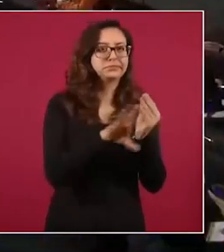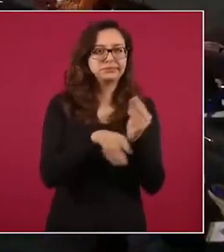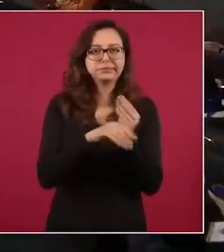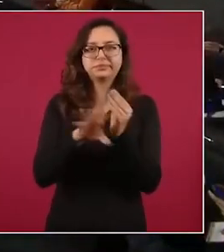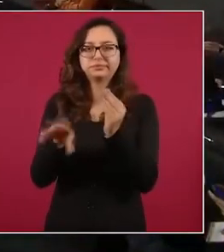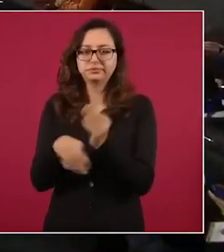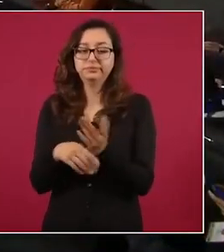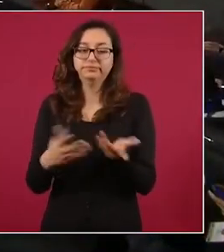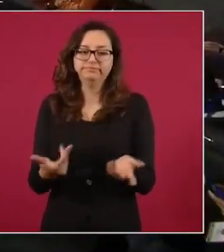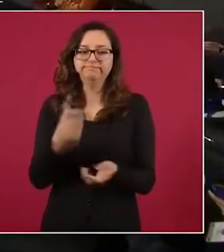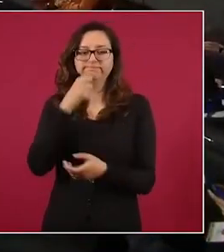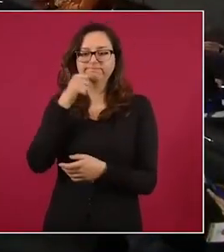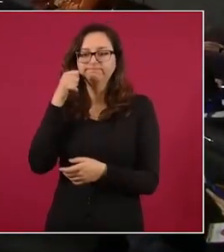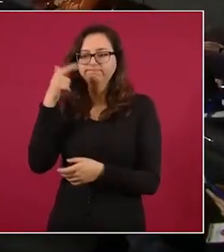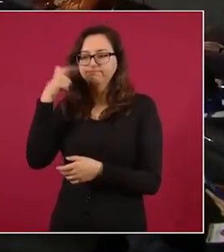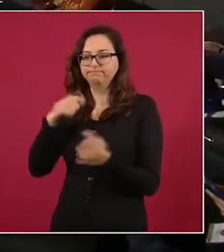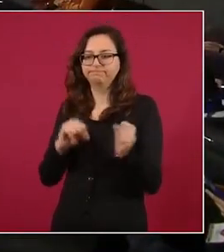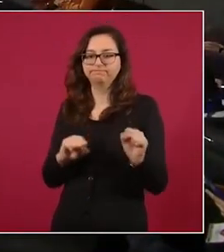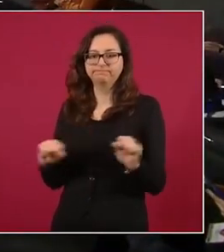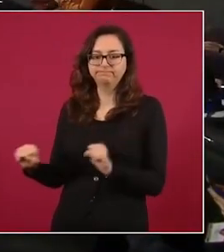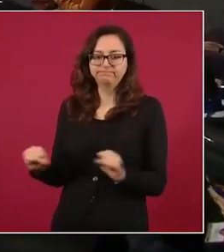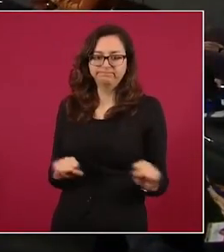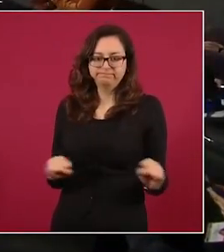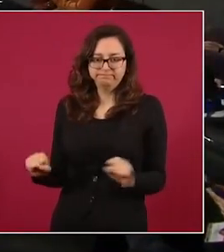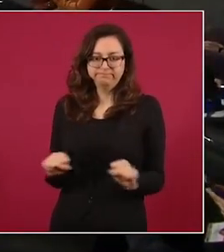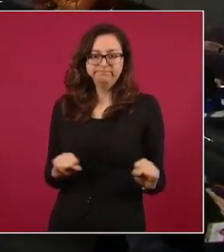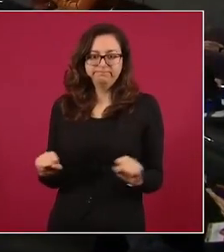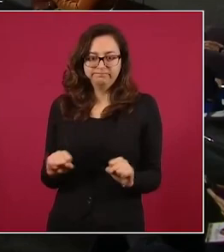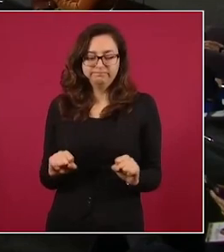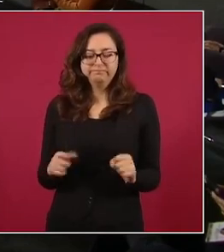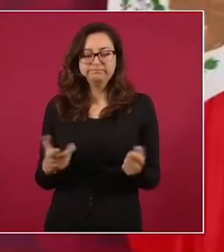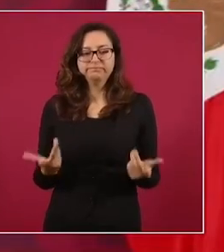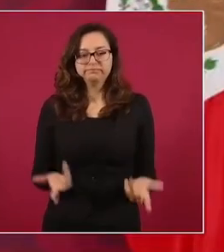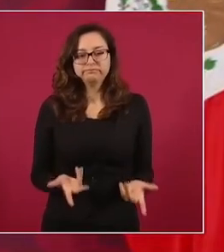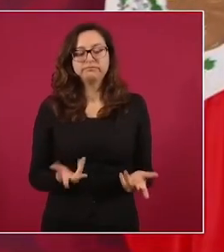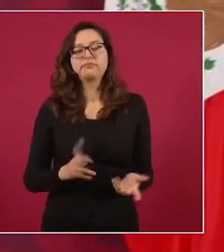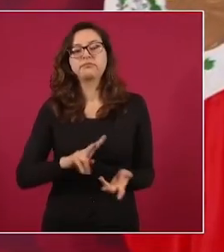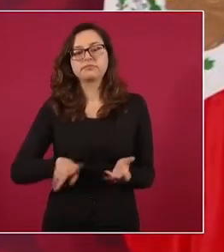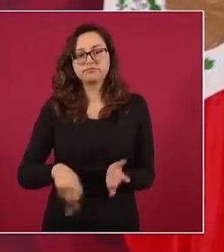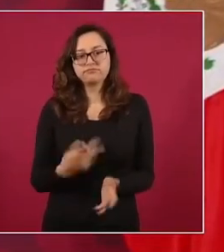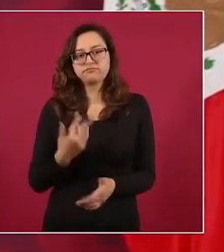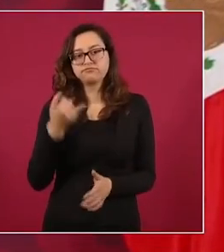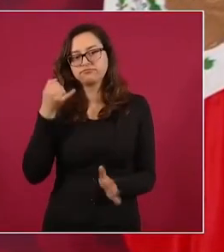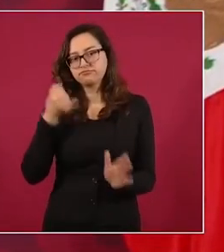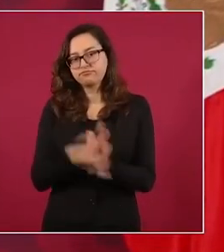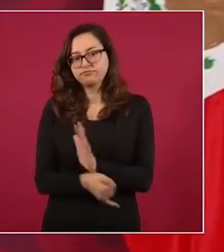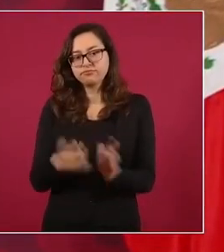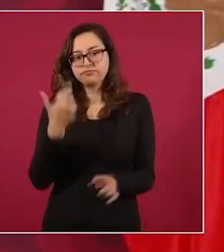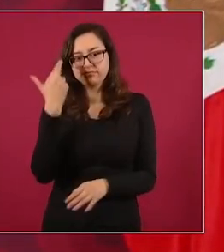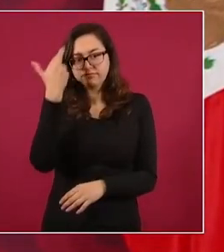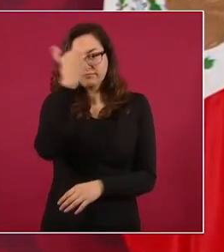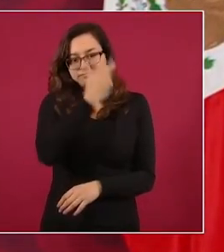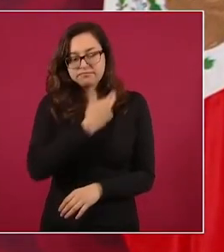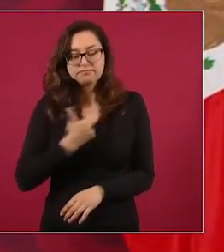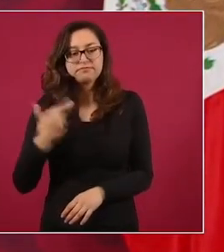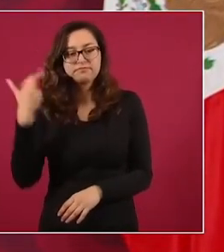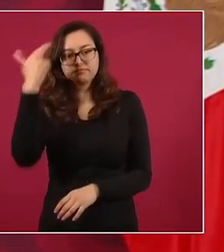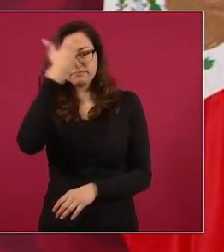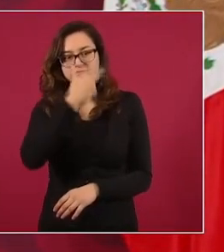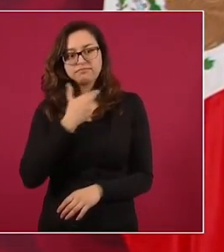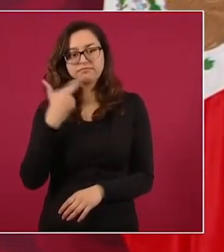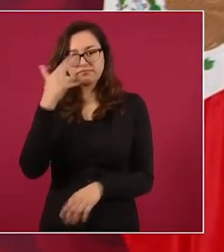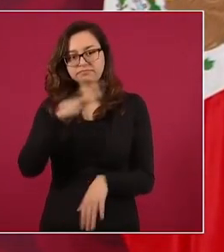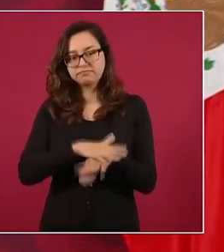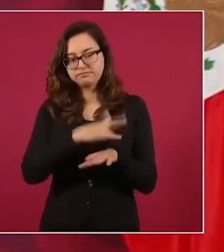el trabajo de evaluación y tener ya un conocimiento